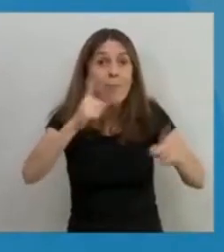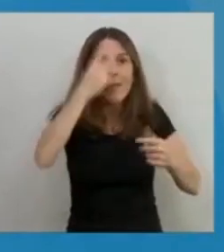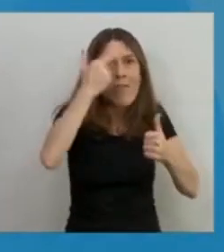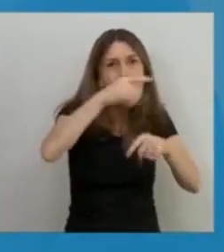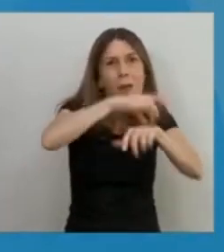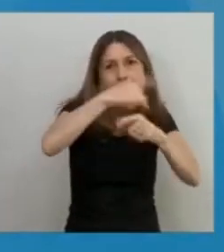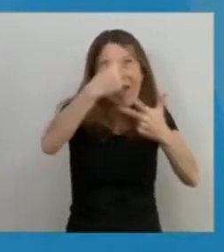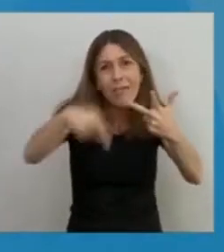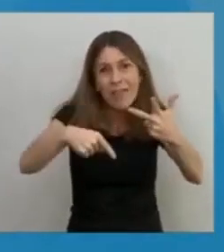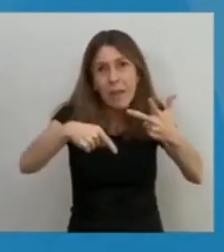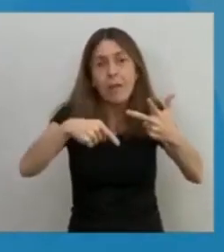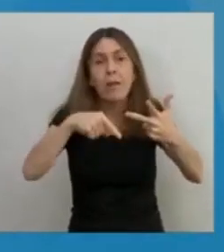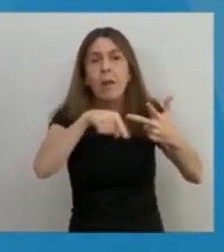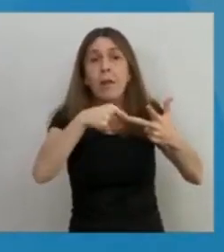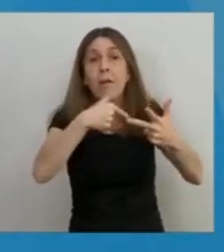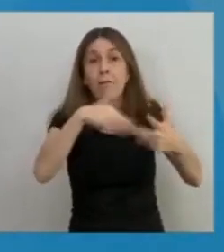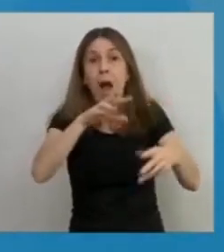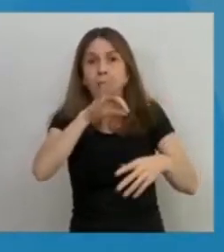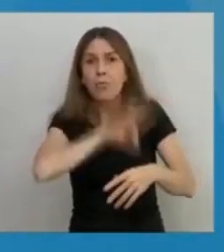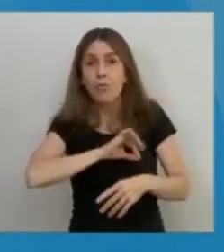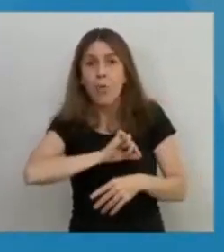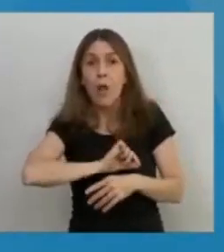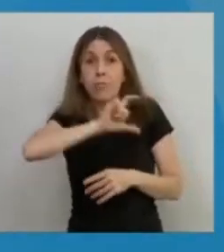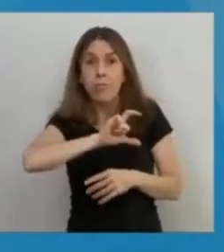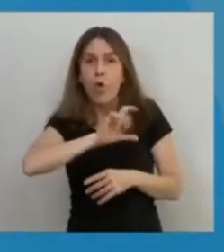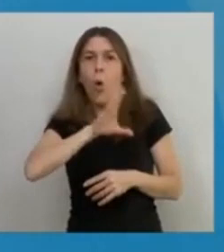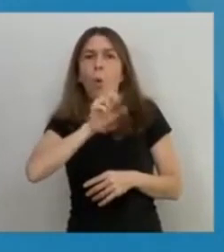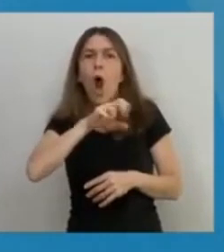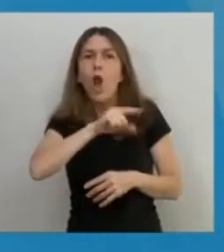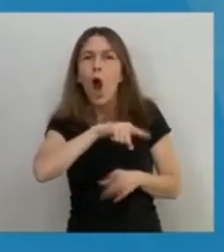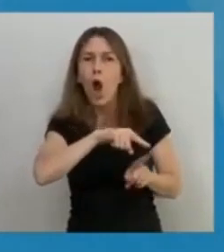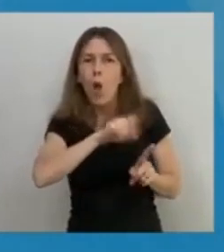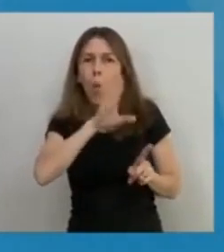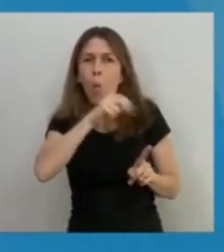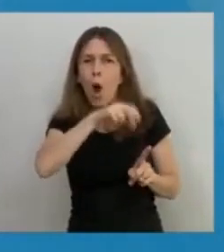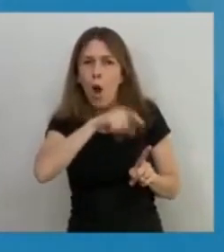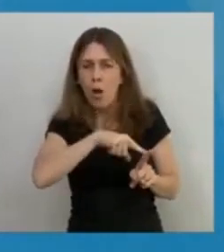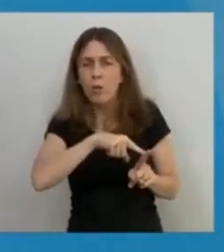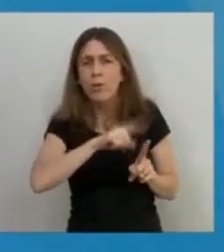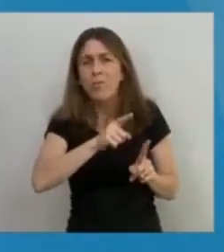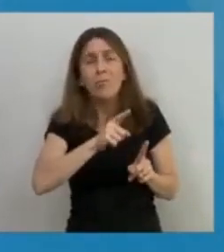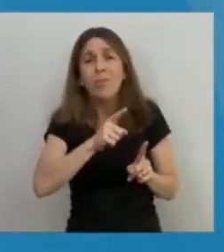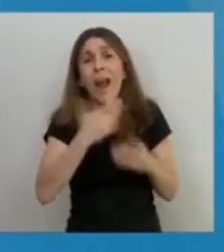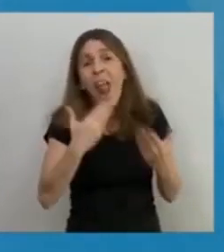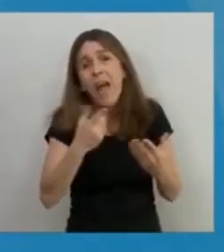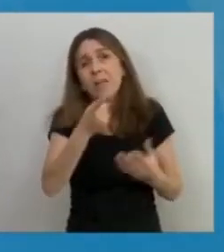a los que vamos a reconocerles con ese bono el esfuerzo enorme que están haciendo.